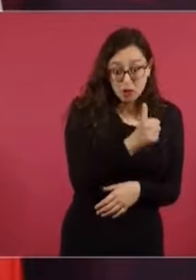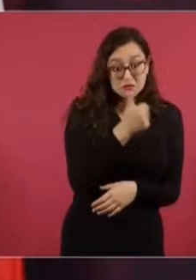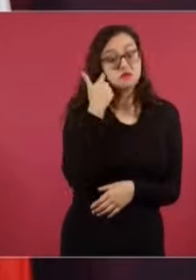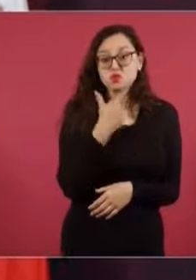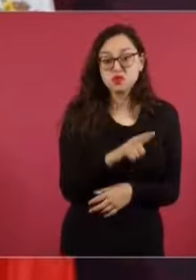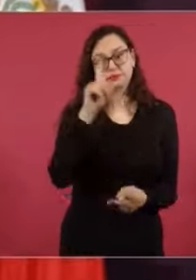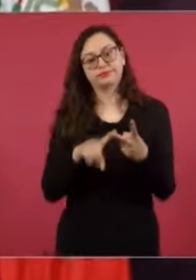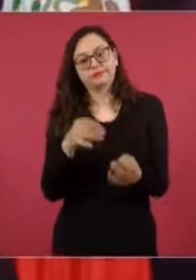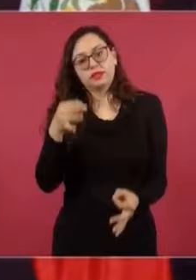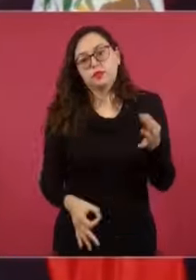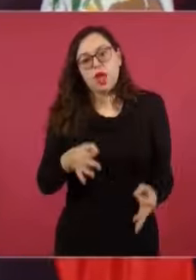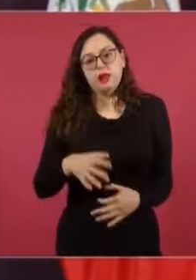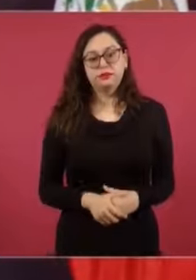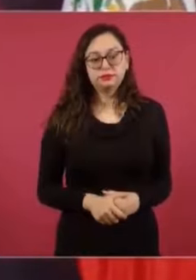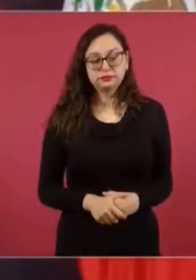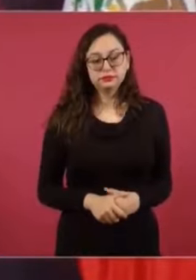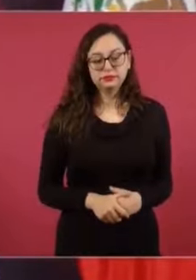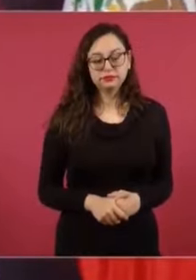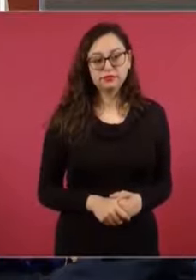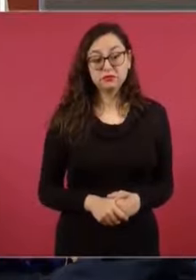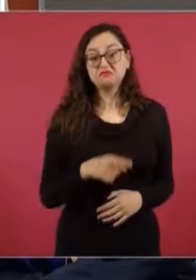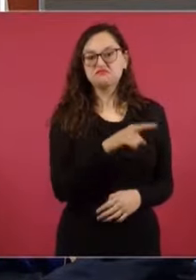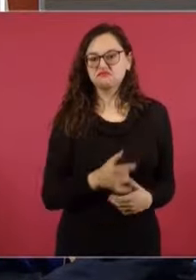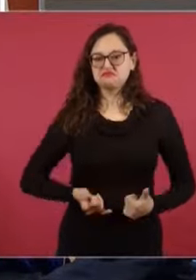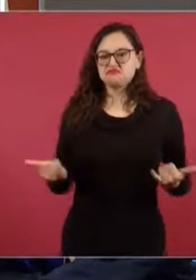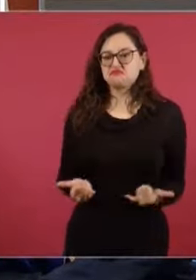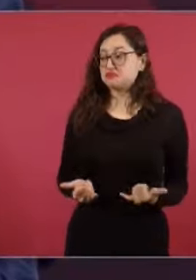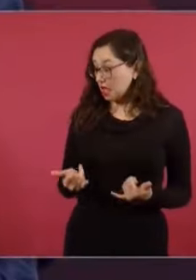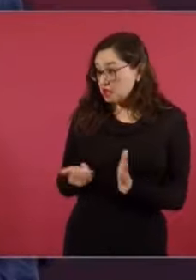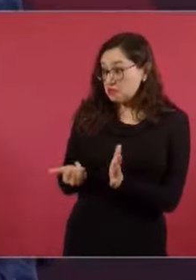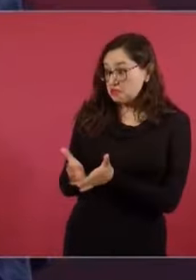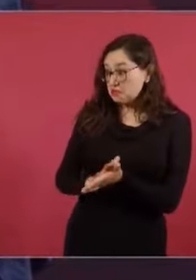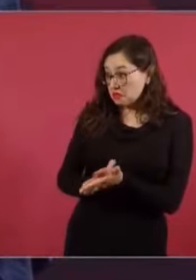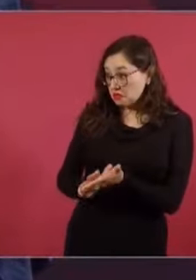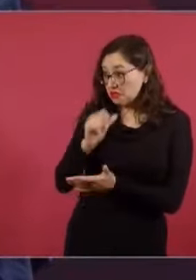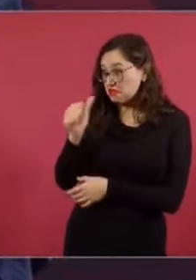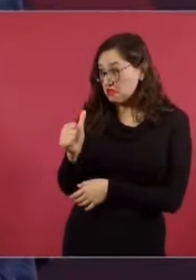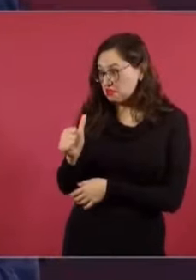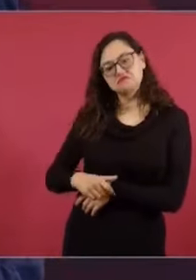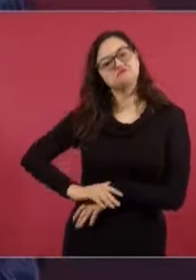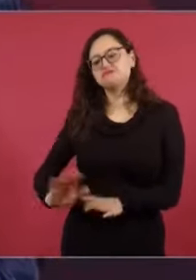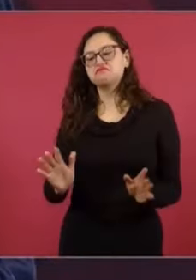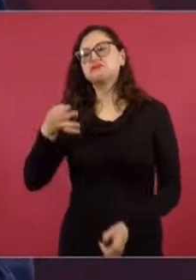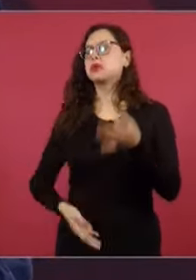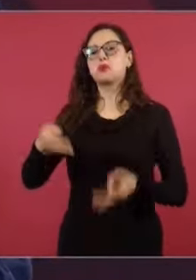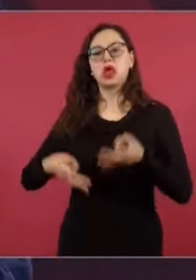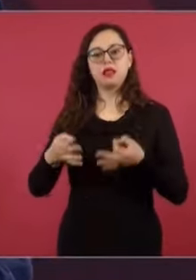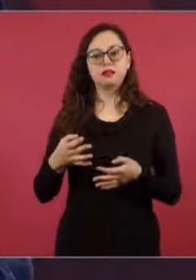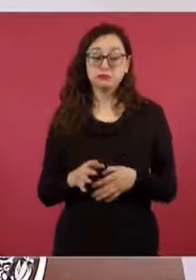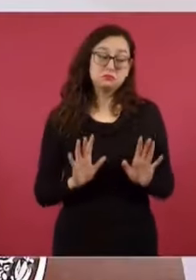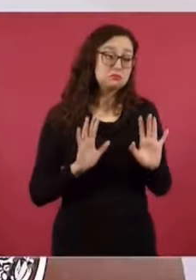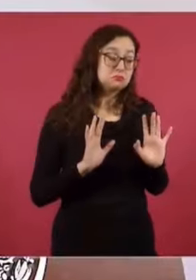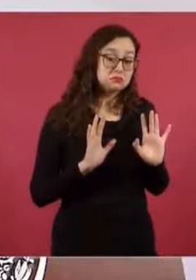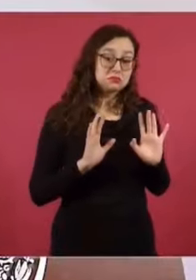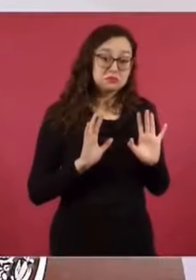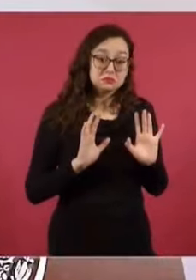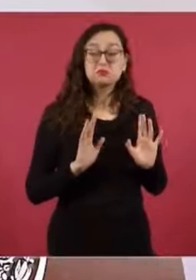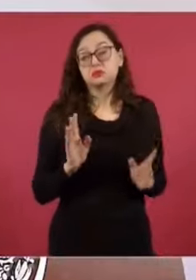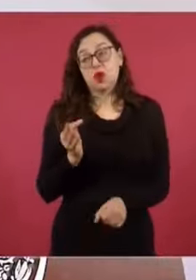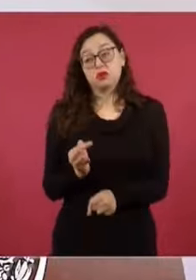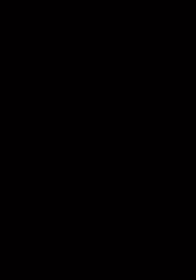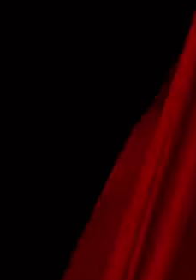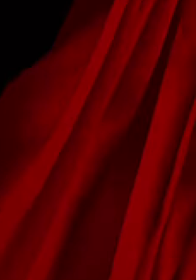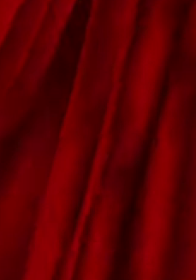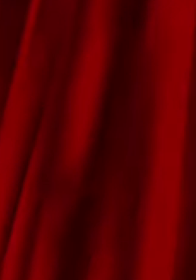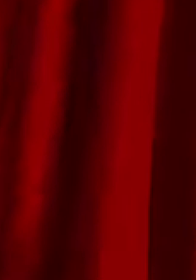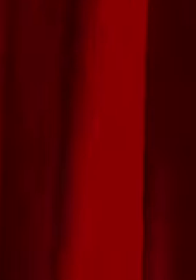en los tribunales. Y él dijo, este, que no aceptaba el arreglo y en los tribunales. Y ahí está, en los